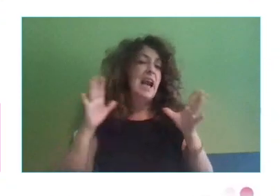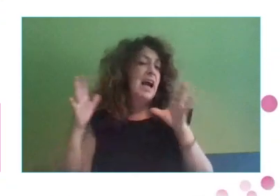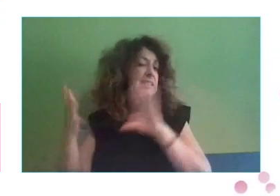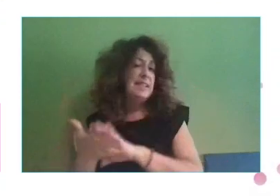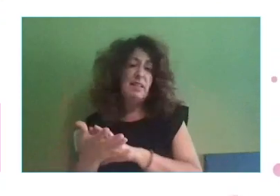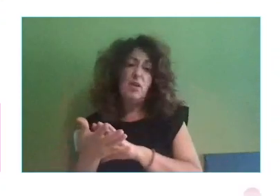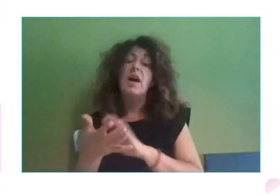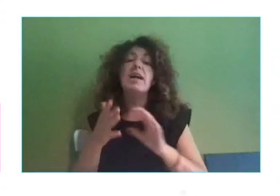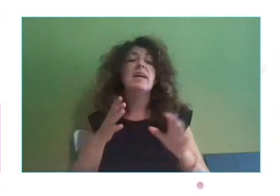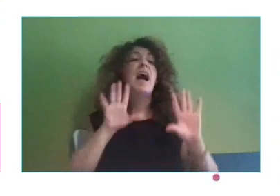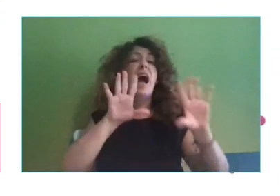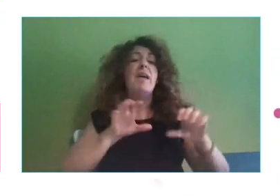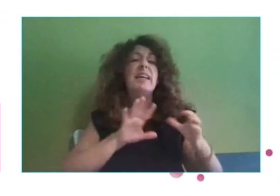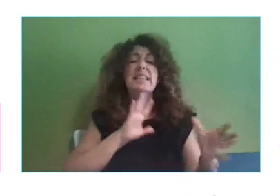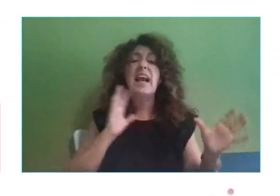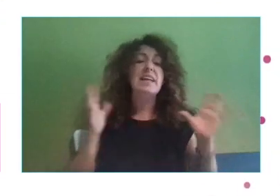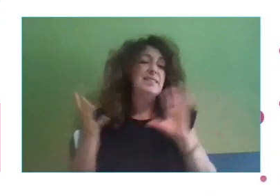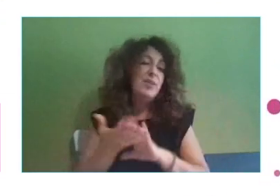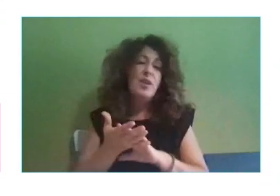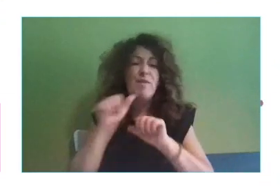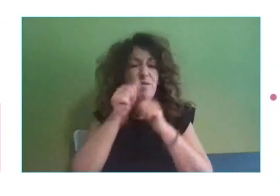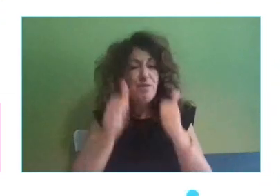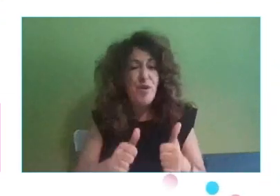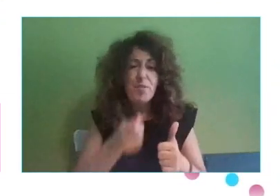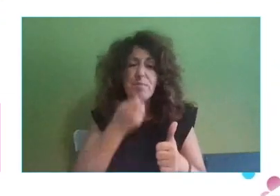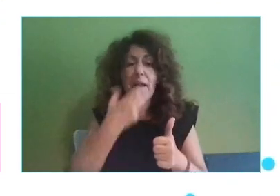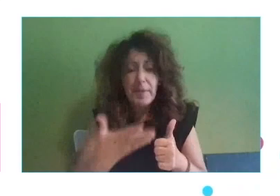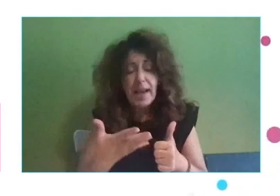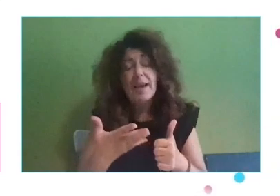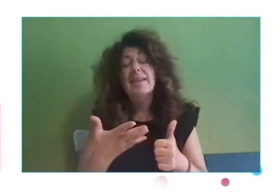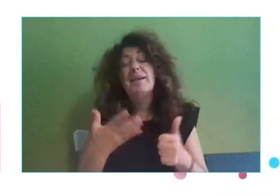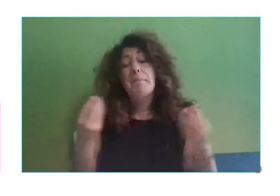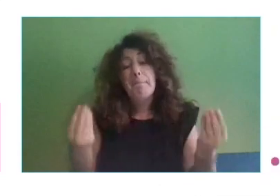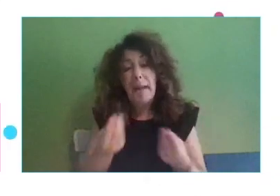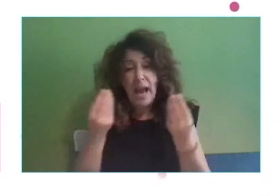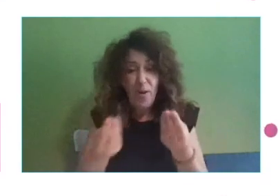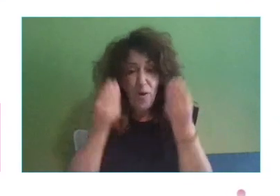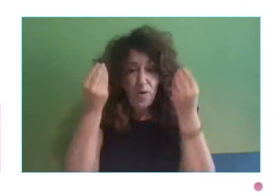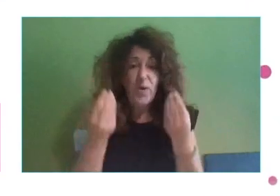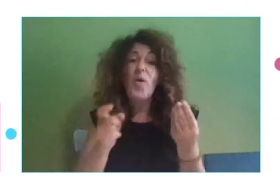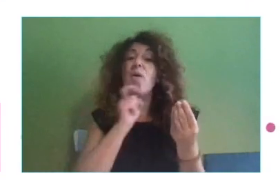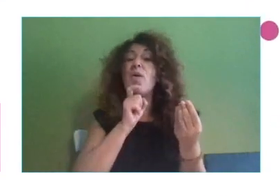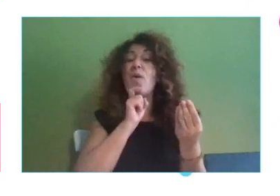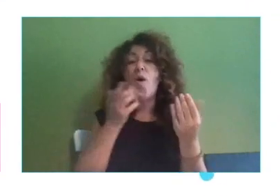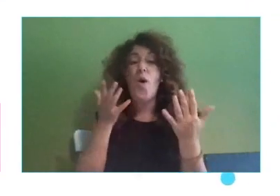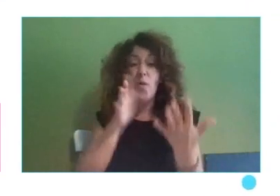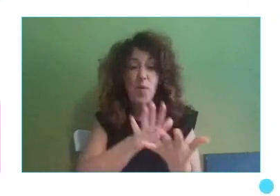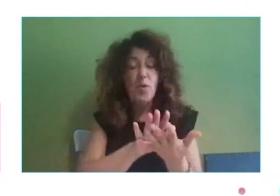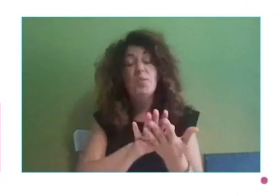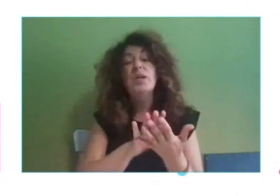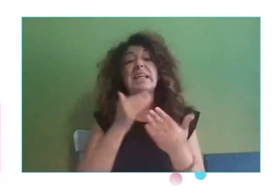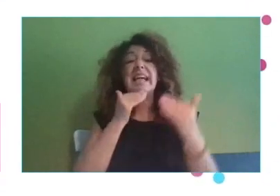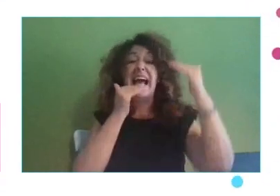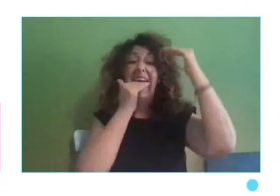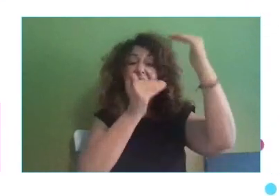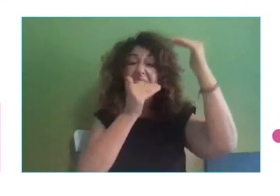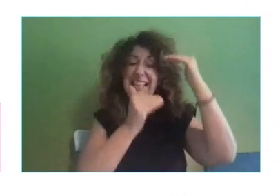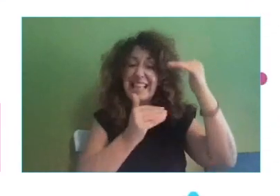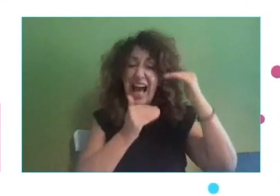podemos intentar abordar esta situación, ¿no? Pues intentando abordar las etapas de tránsito de una manera